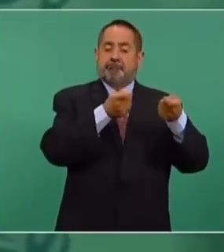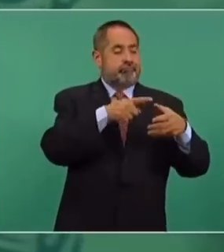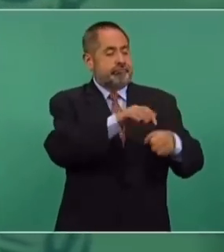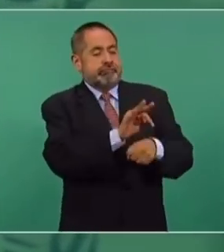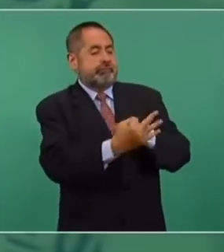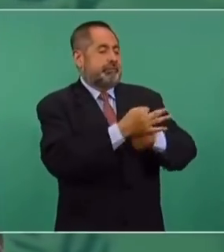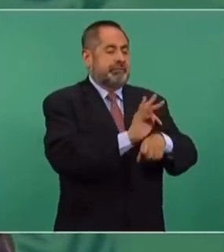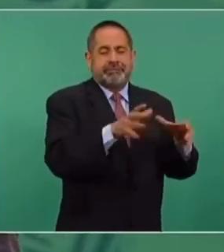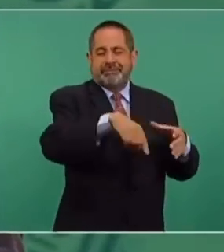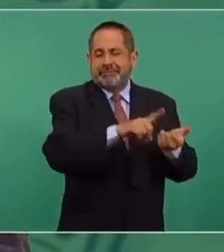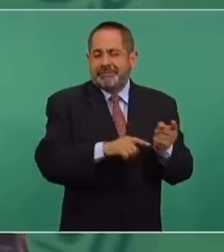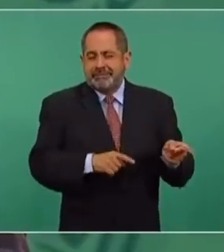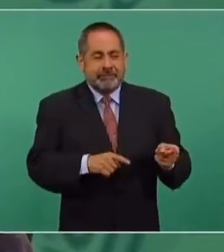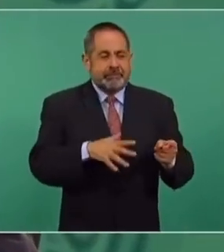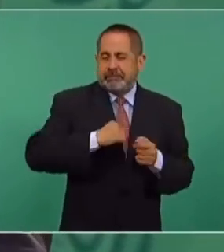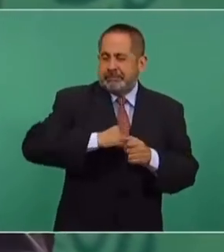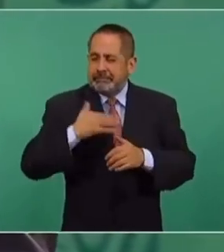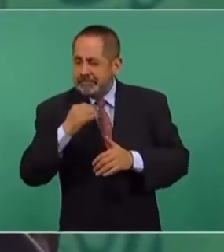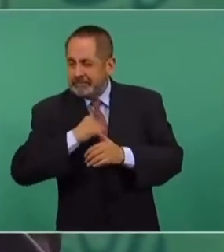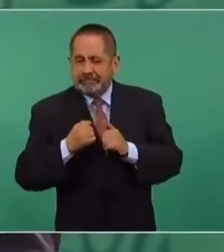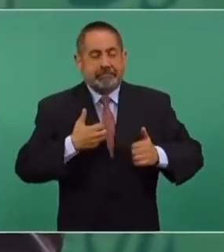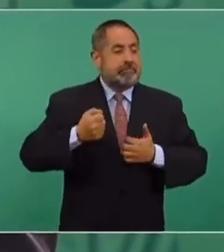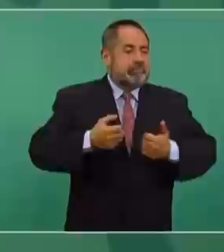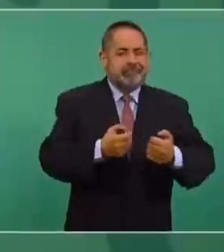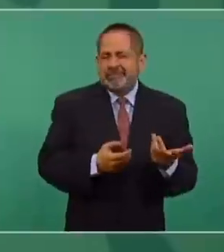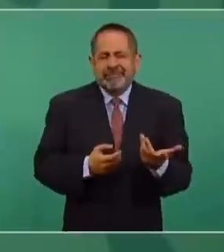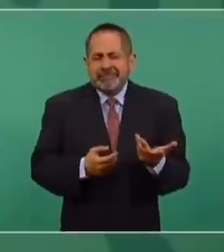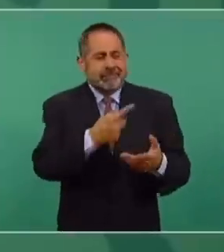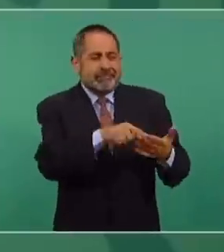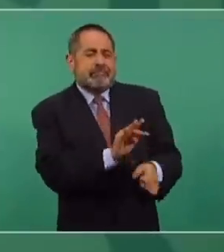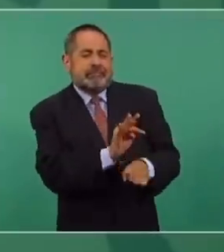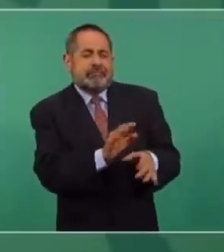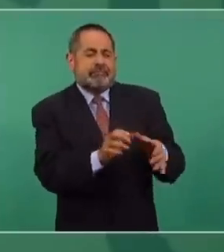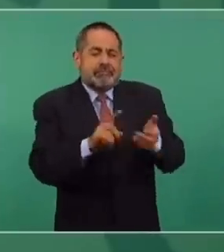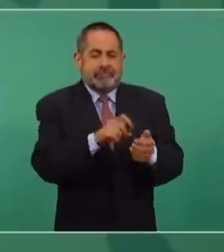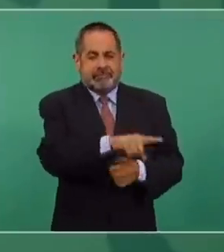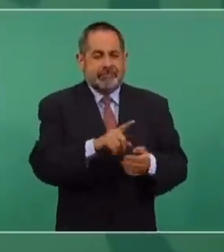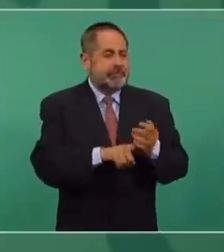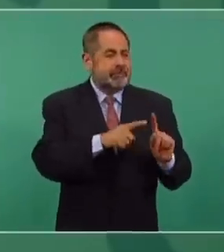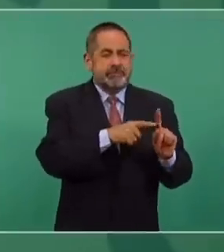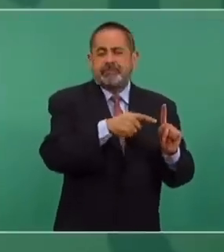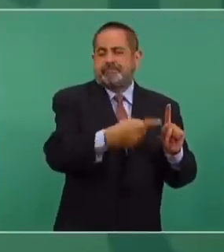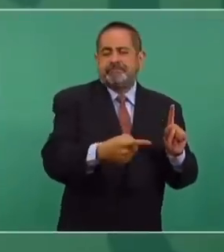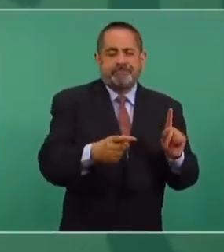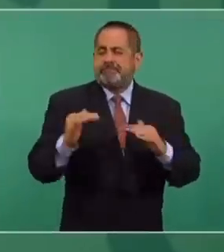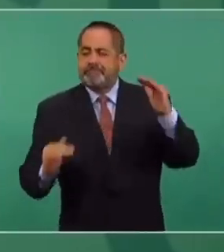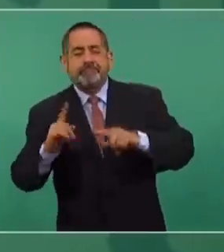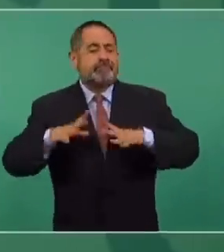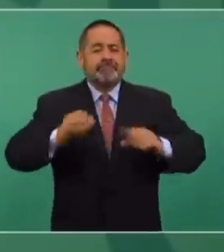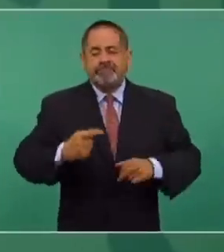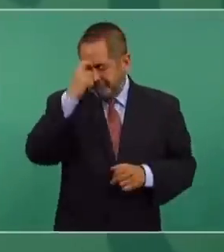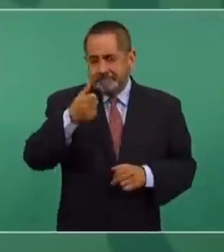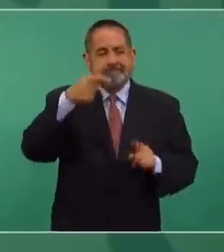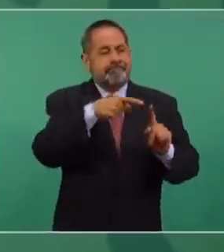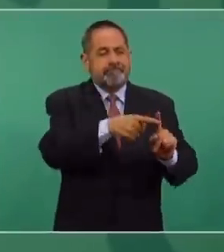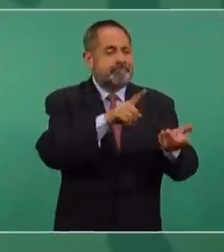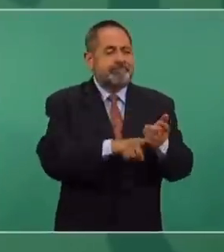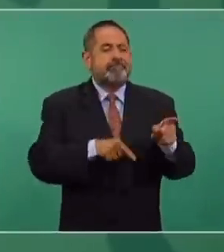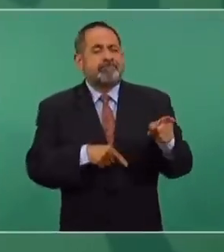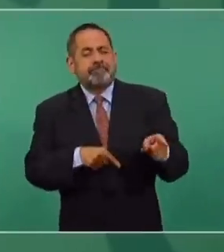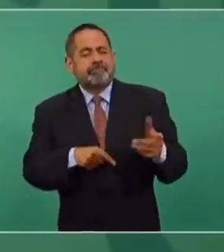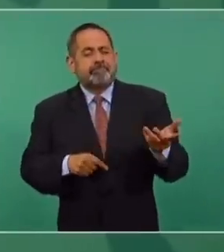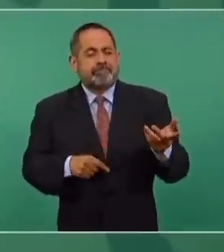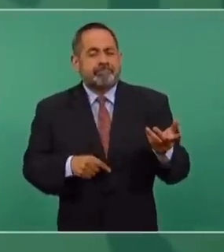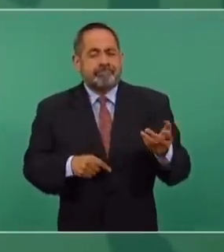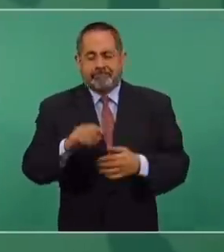México, a los traficantes de influencia. Es el principal protector del padre de la desigualdad de México moderno,